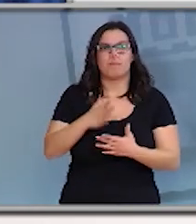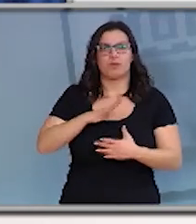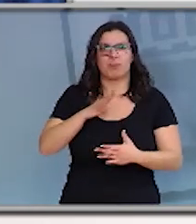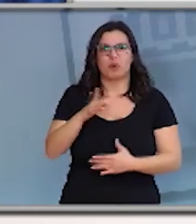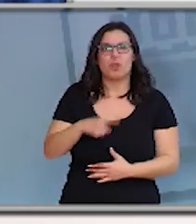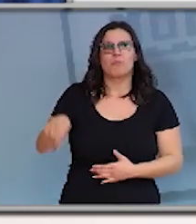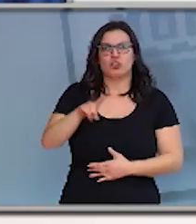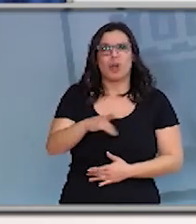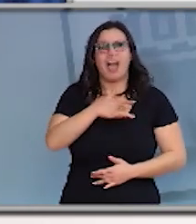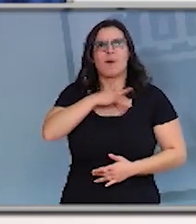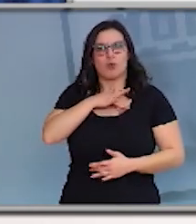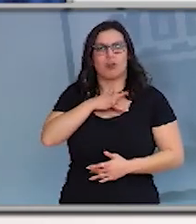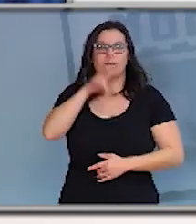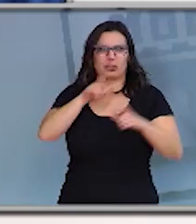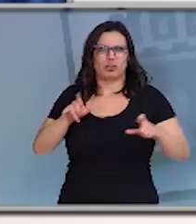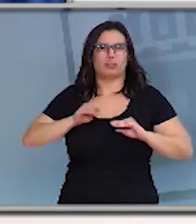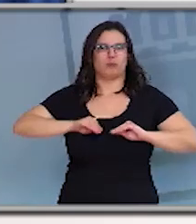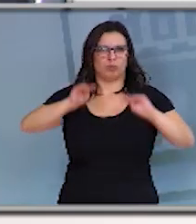tenéis amor a los vuestros